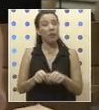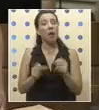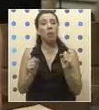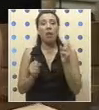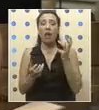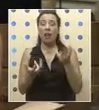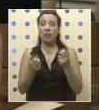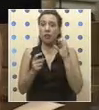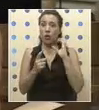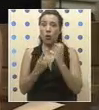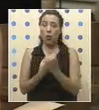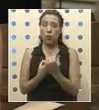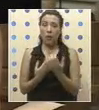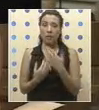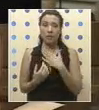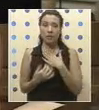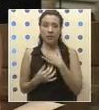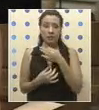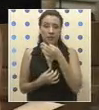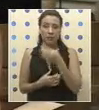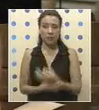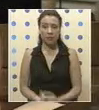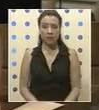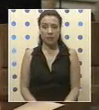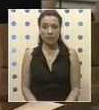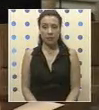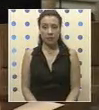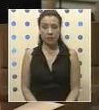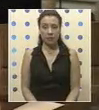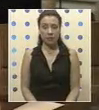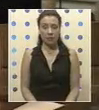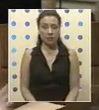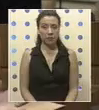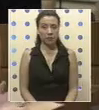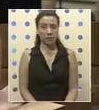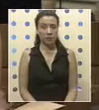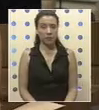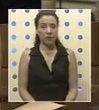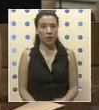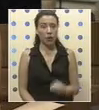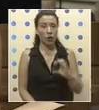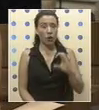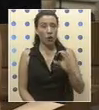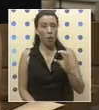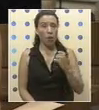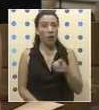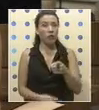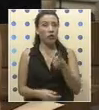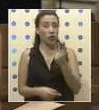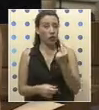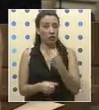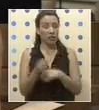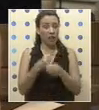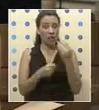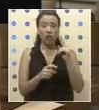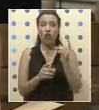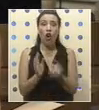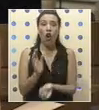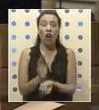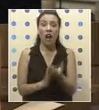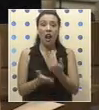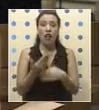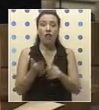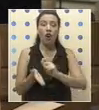cultura. Quiero decir que en la corporación de Recoleta, corporación formada hace 12 años atrás, no se renovó